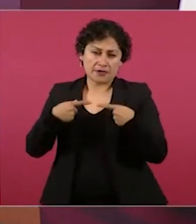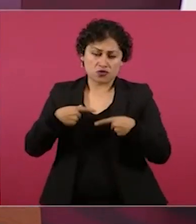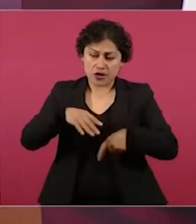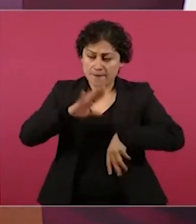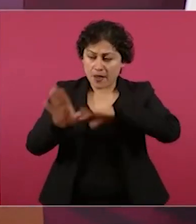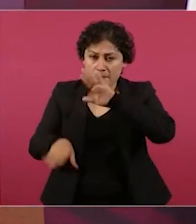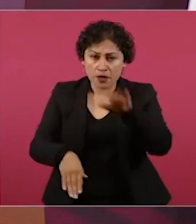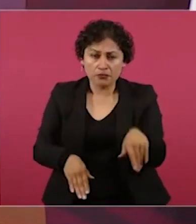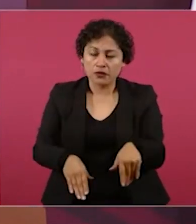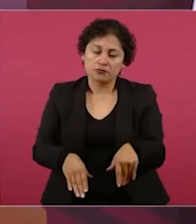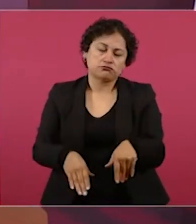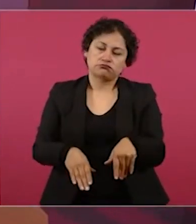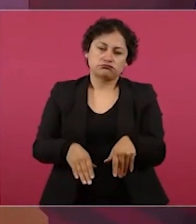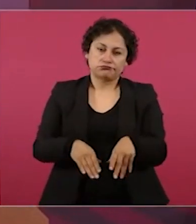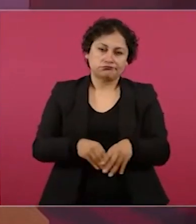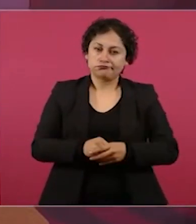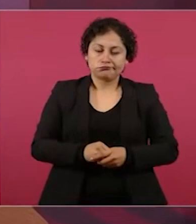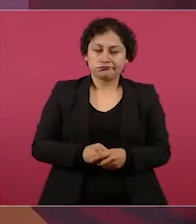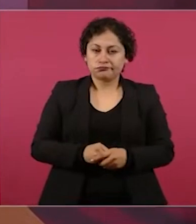humanas.